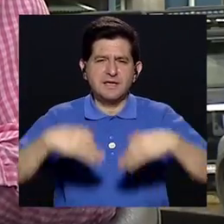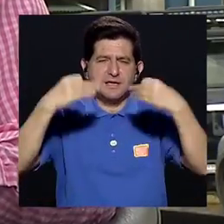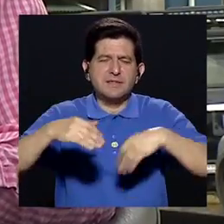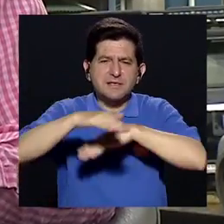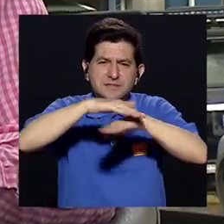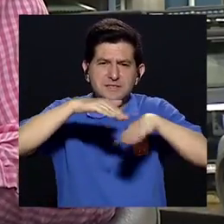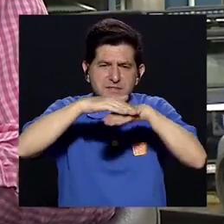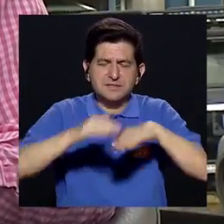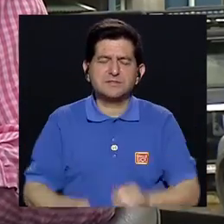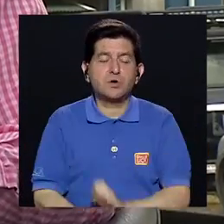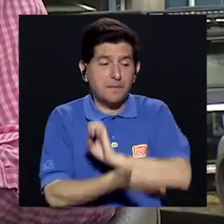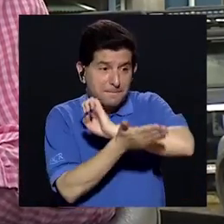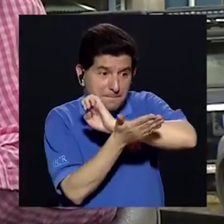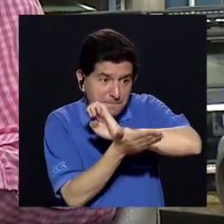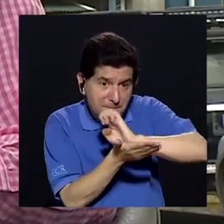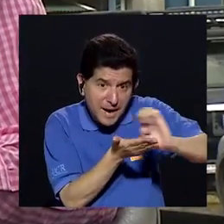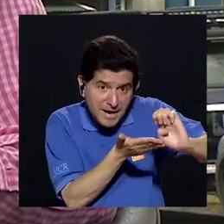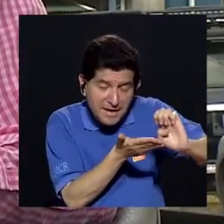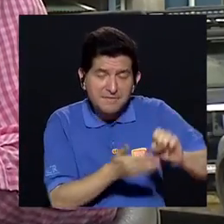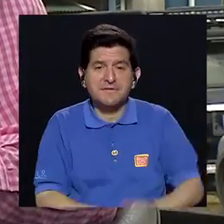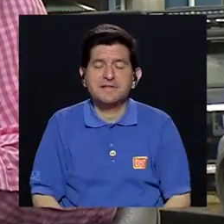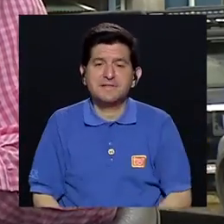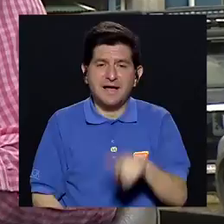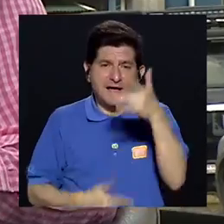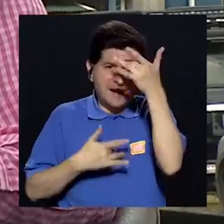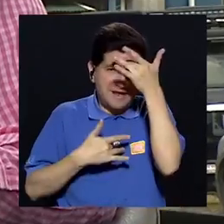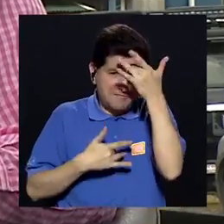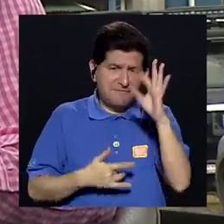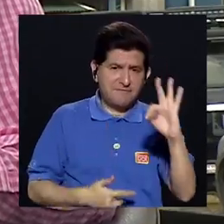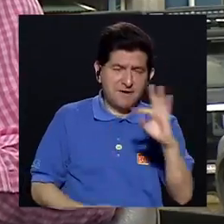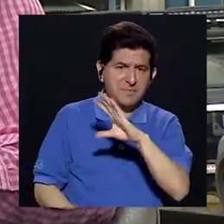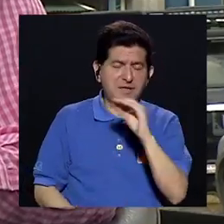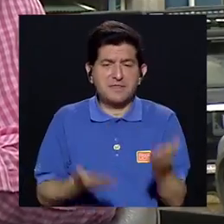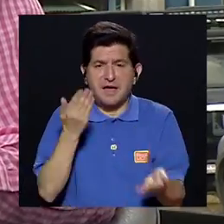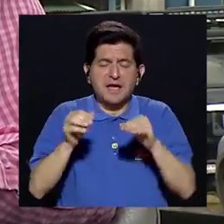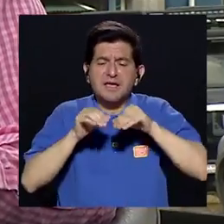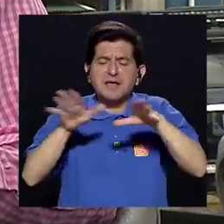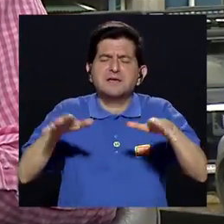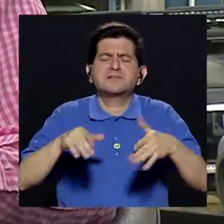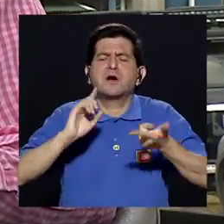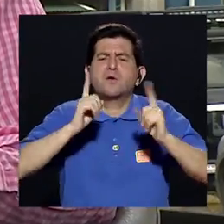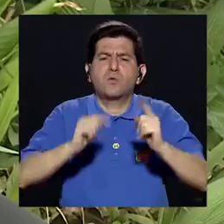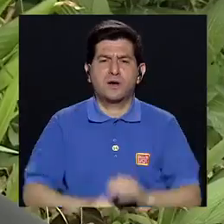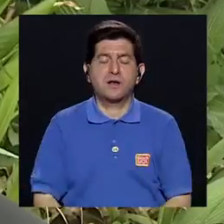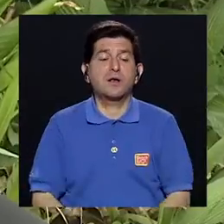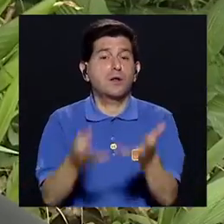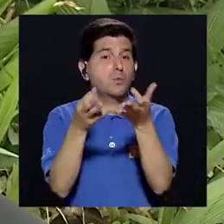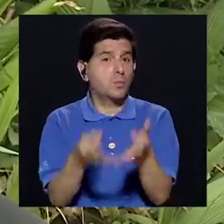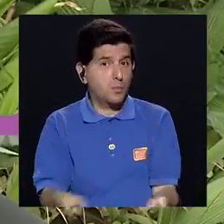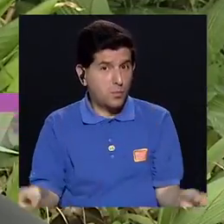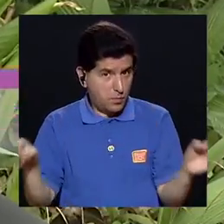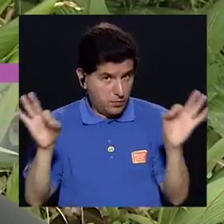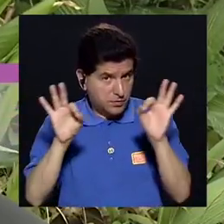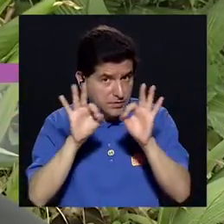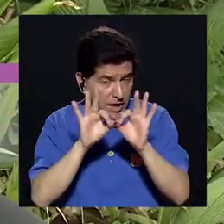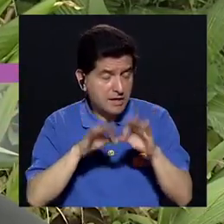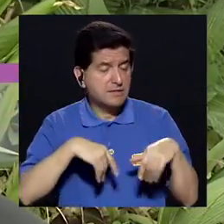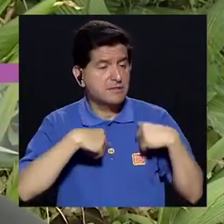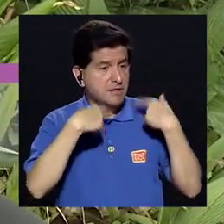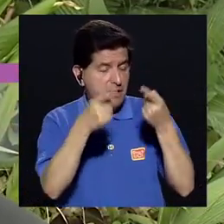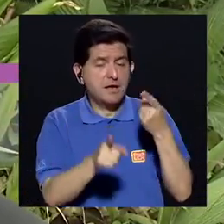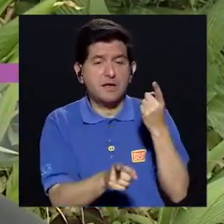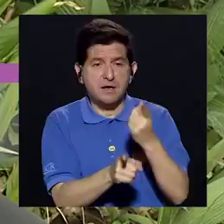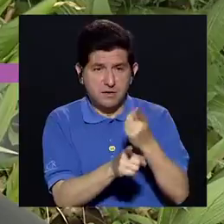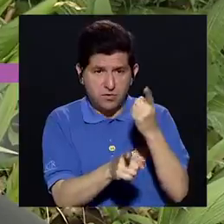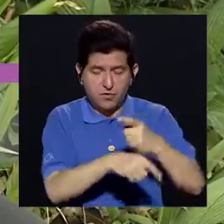Que toda familia Debería de tener Para prevenir Lo que es La tuberculosis Y el eventual contagio? Aquí Lo importante Es